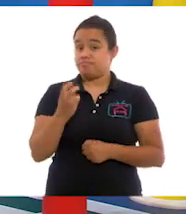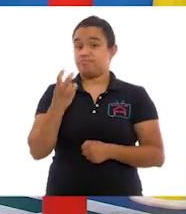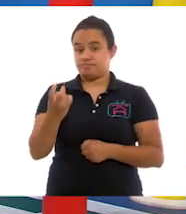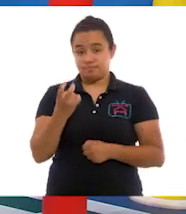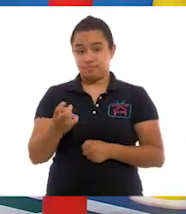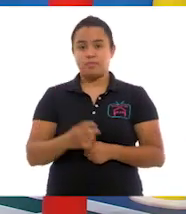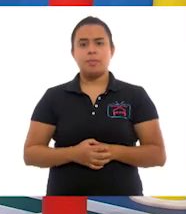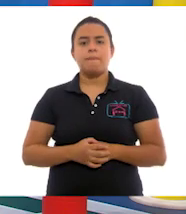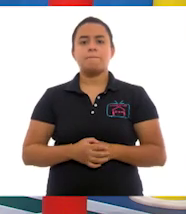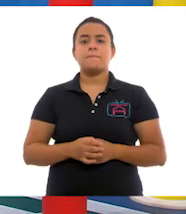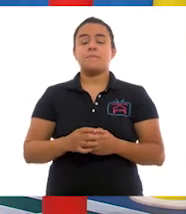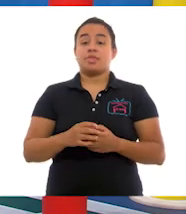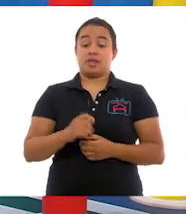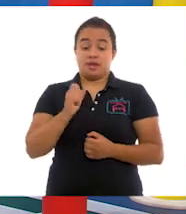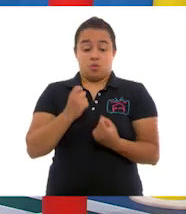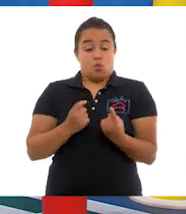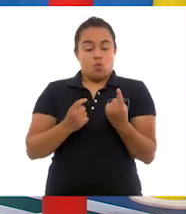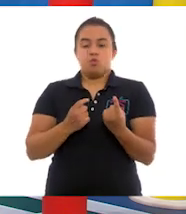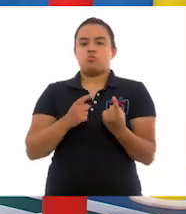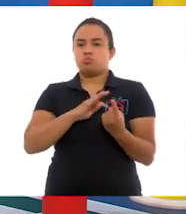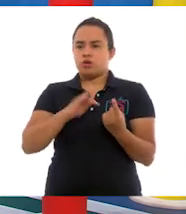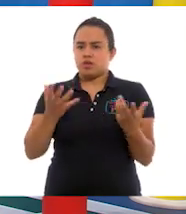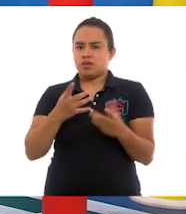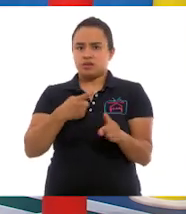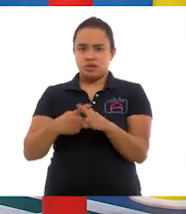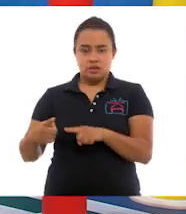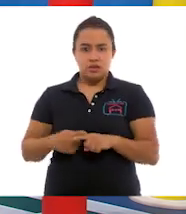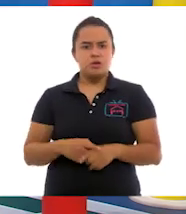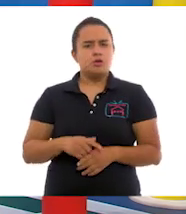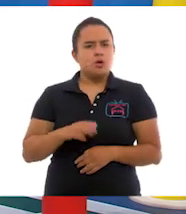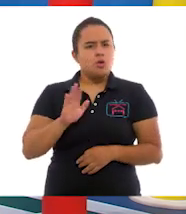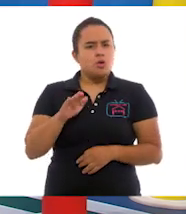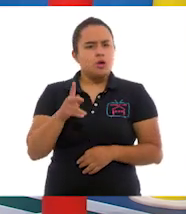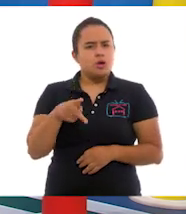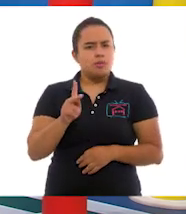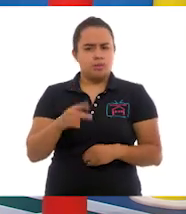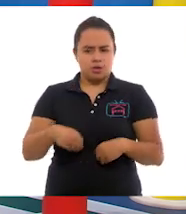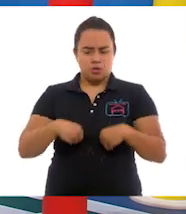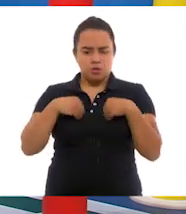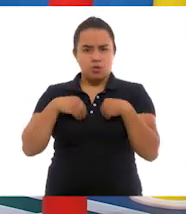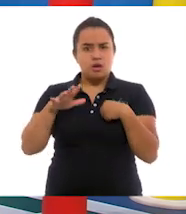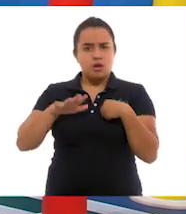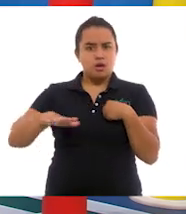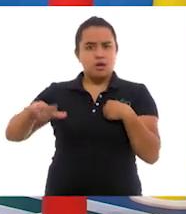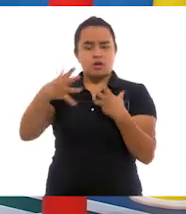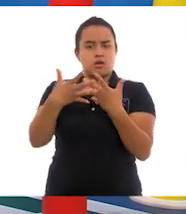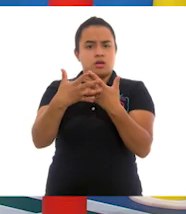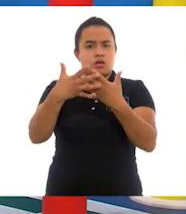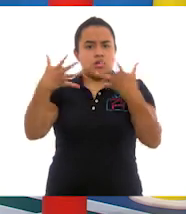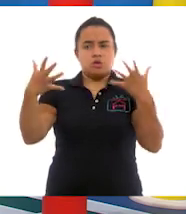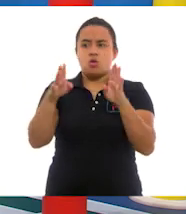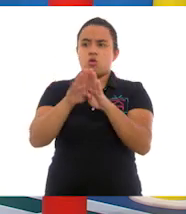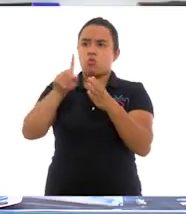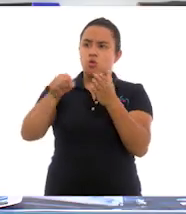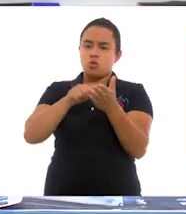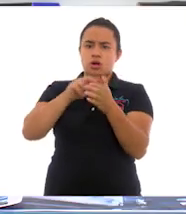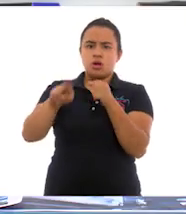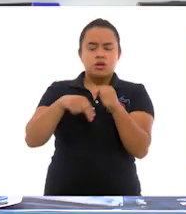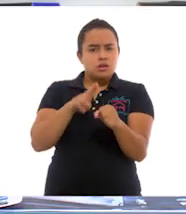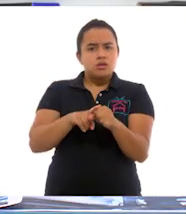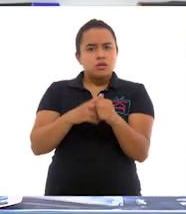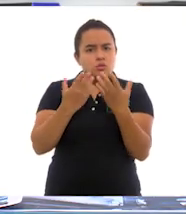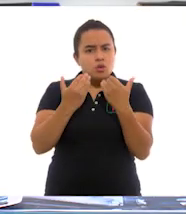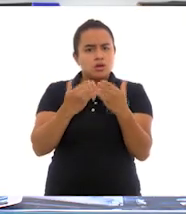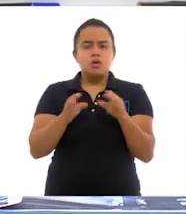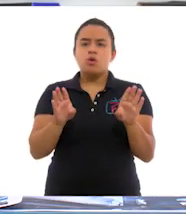Y solo una de muchas acciones. Oigan, pero si donde vivo no hay grandes extensiones de zonas naturales, ¿cómo